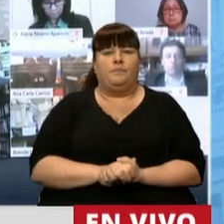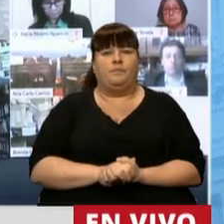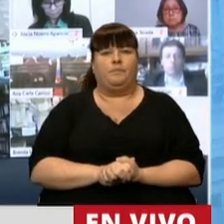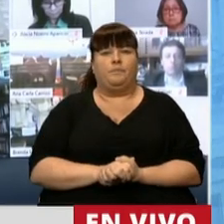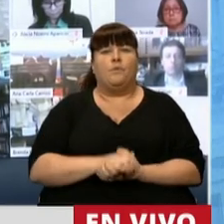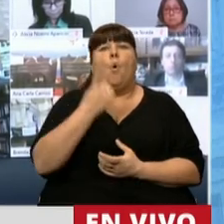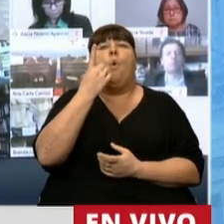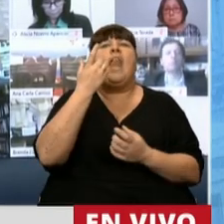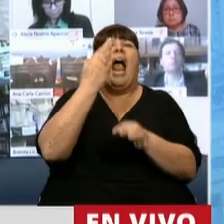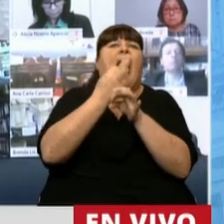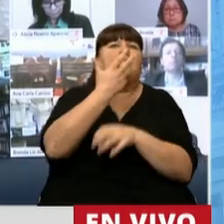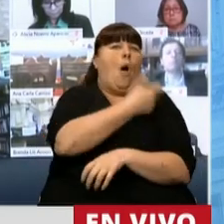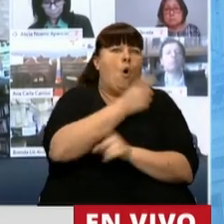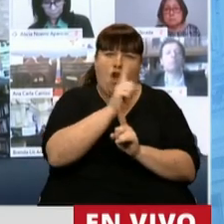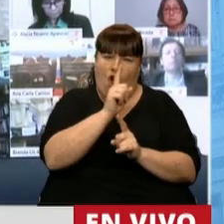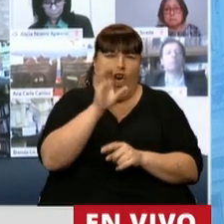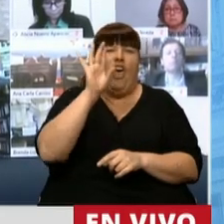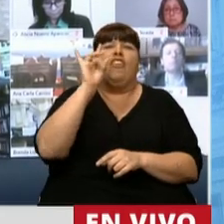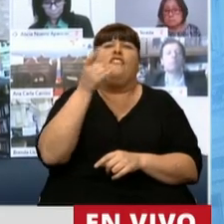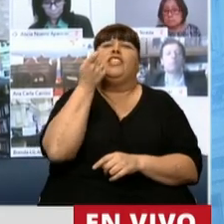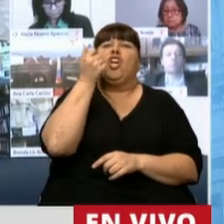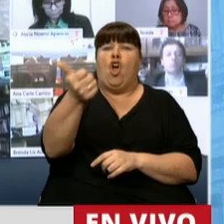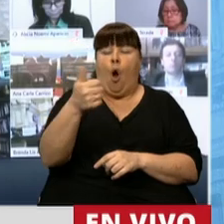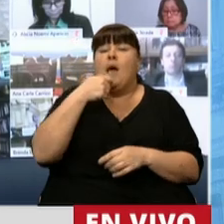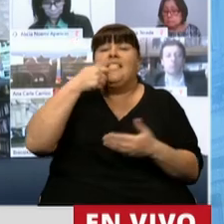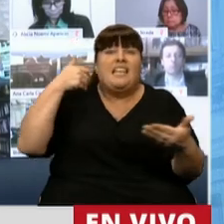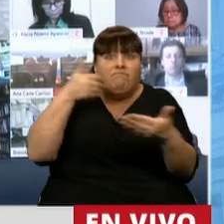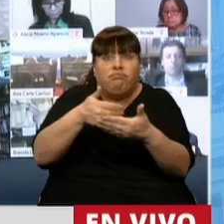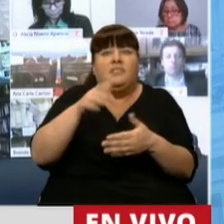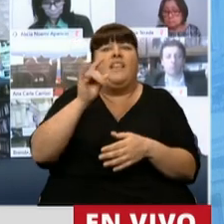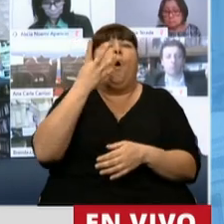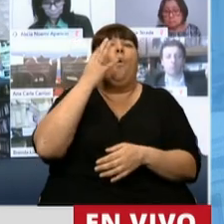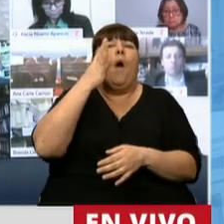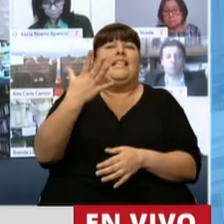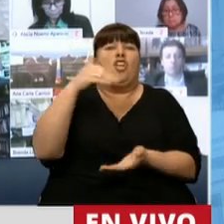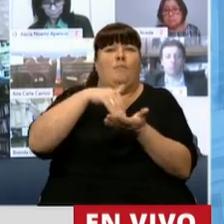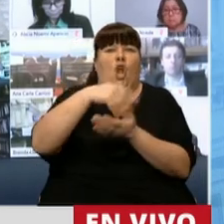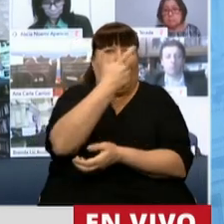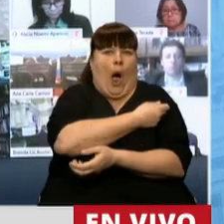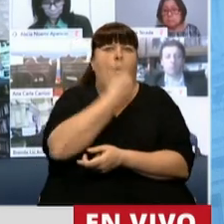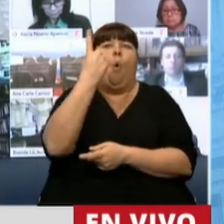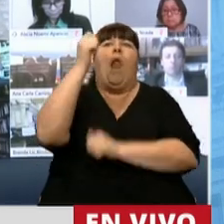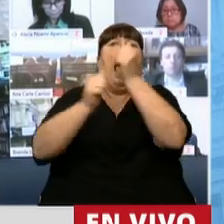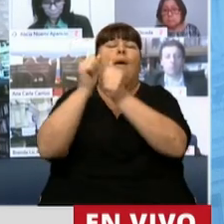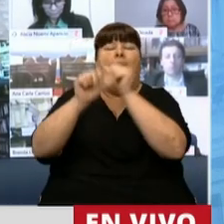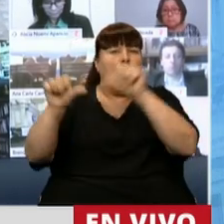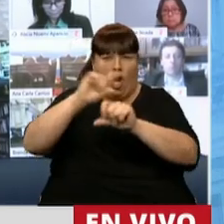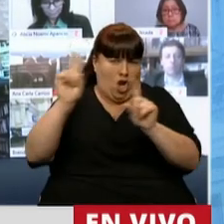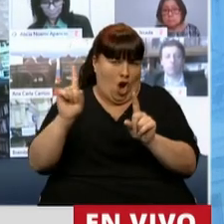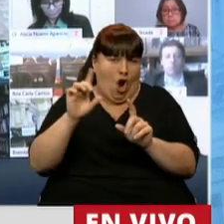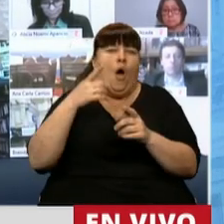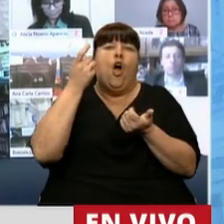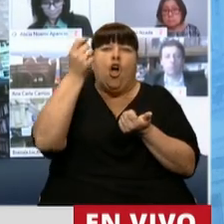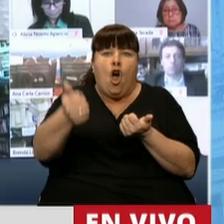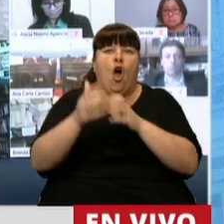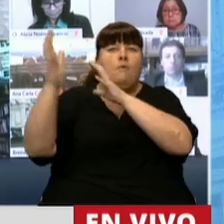clase de vacunas. Es decir, que difícilmente se le compre, llegaba el momento, 45 millones de vacunas a un laboratorio. Sino que seguirán